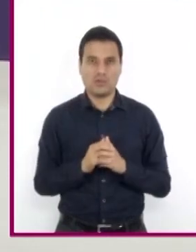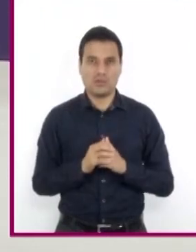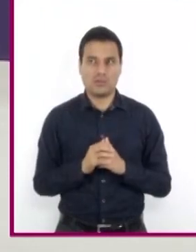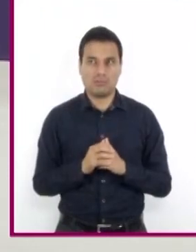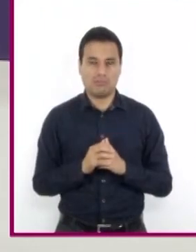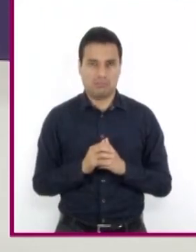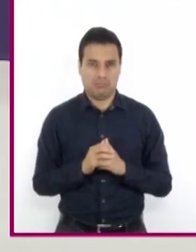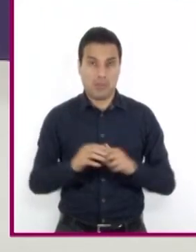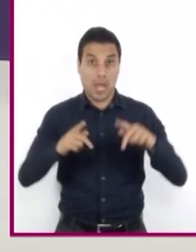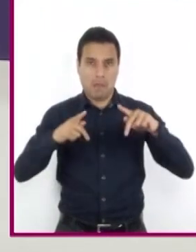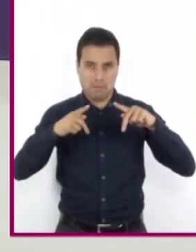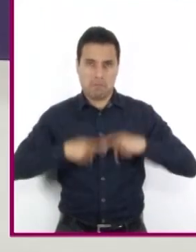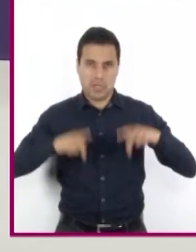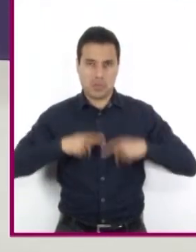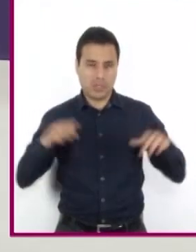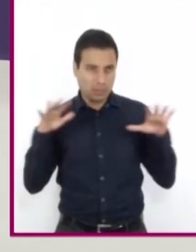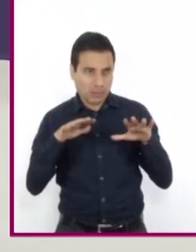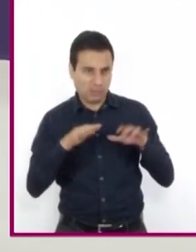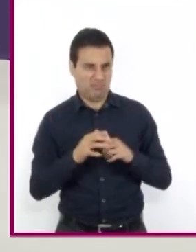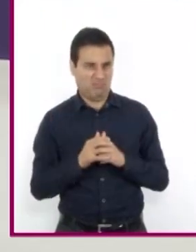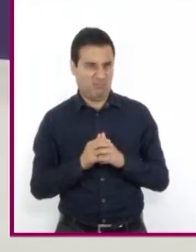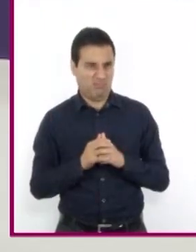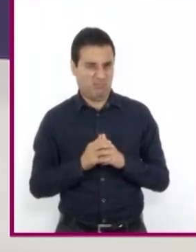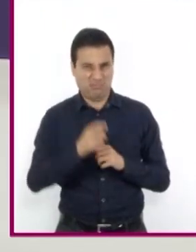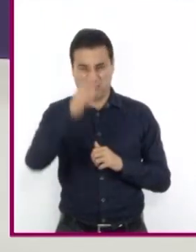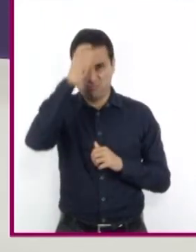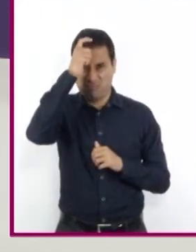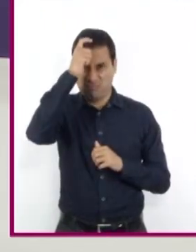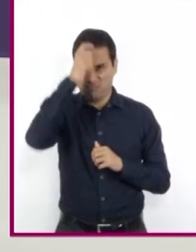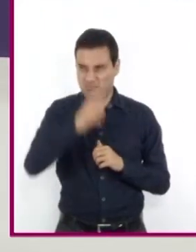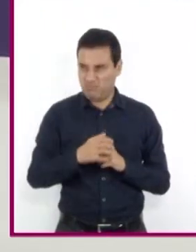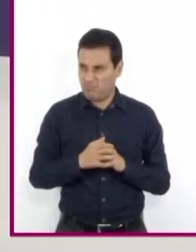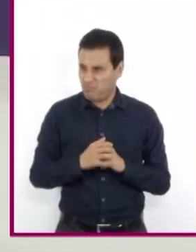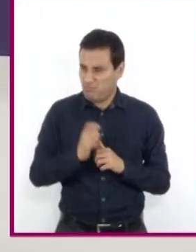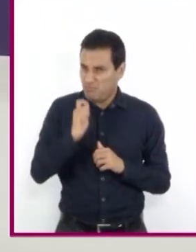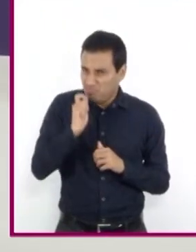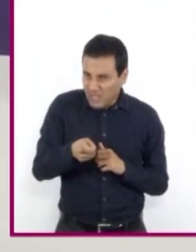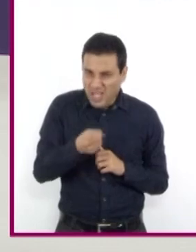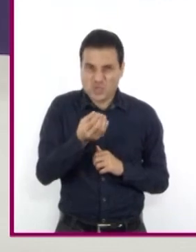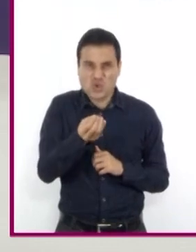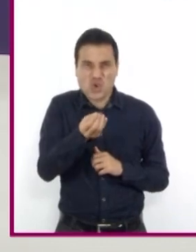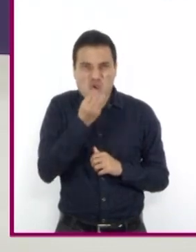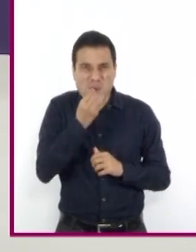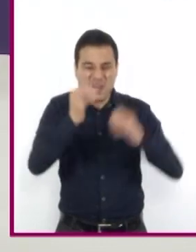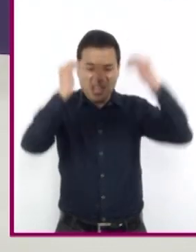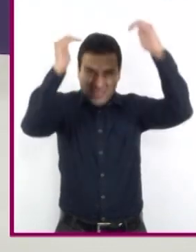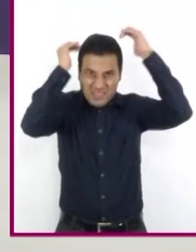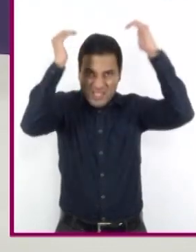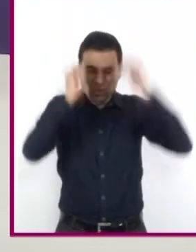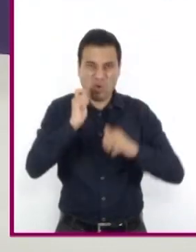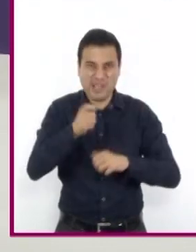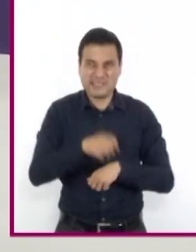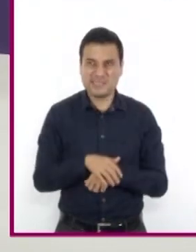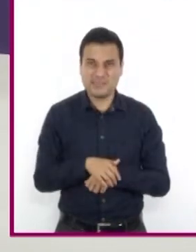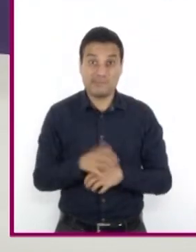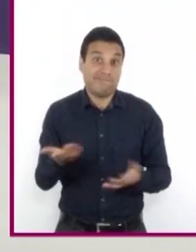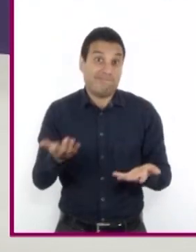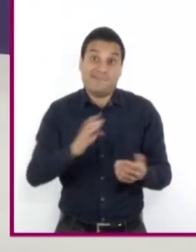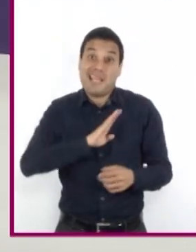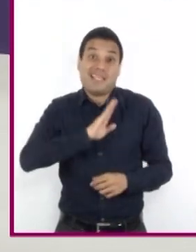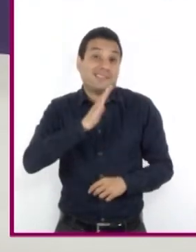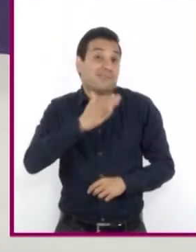Para las personas que no conocen la expresión, sería muy raro, ¿no creen? Sin duda, el lenguaje hispano es muy